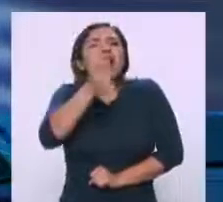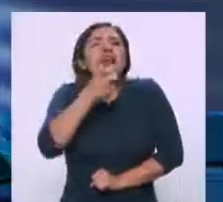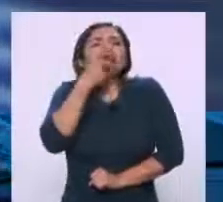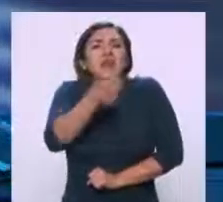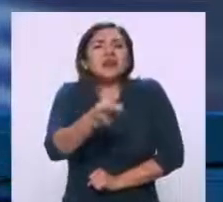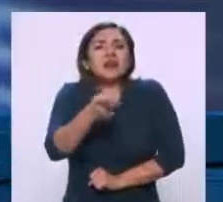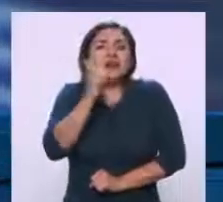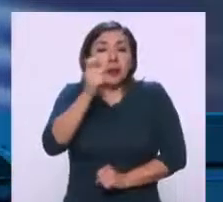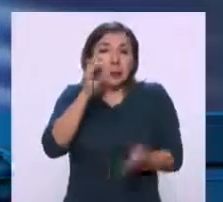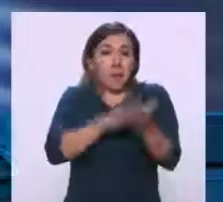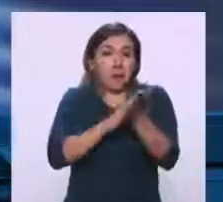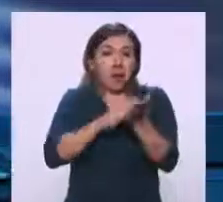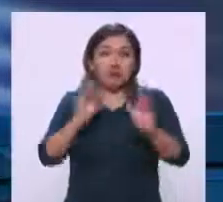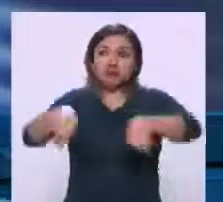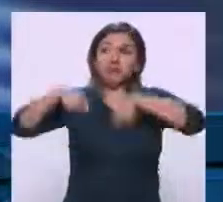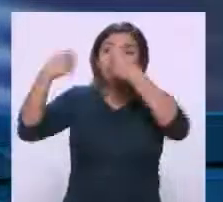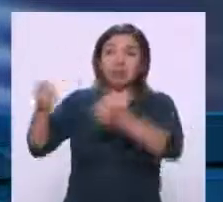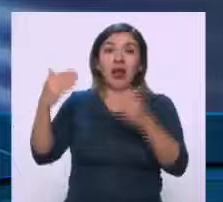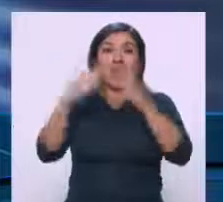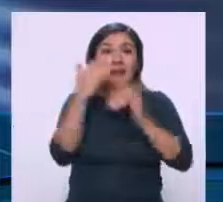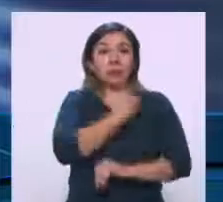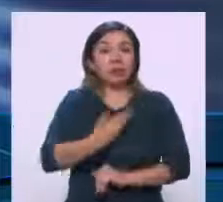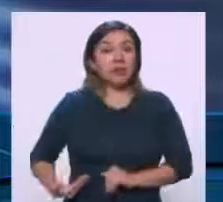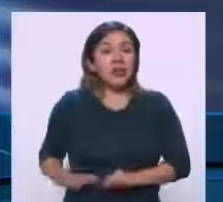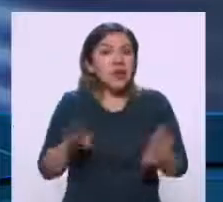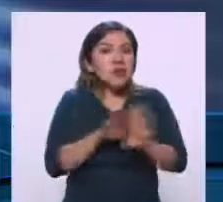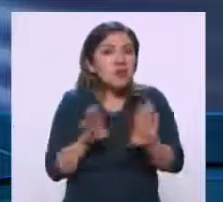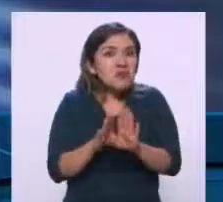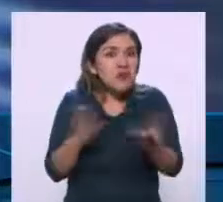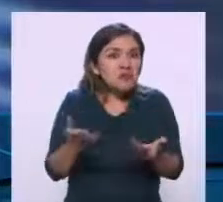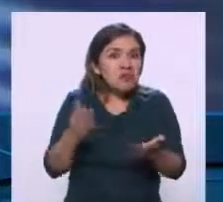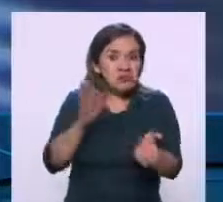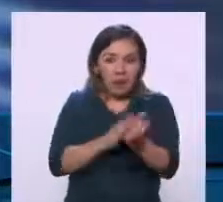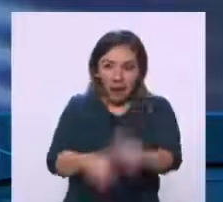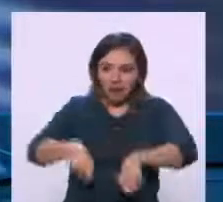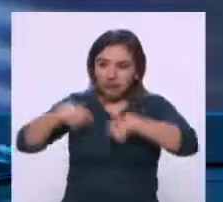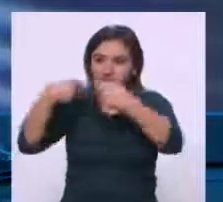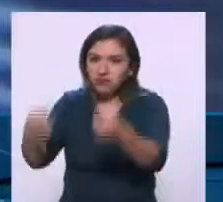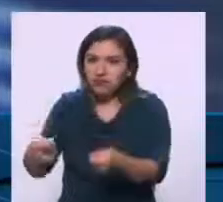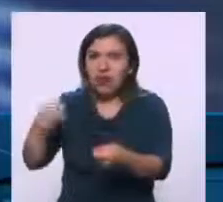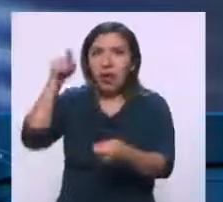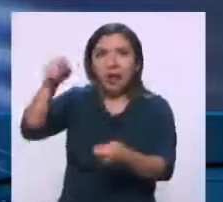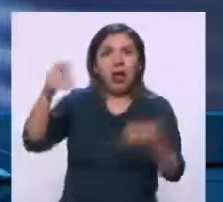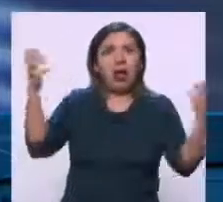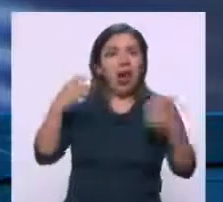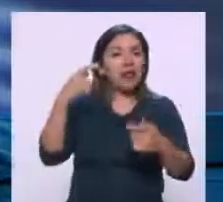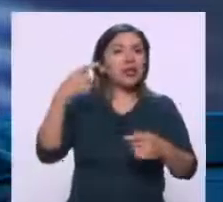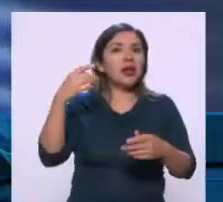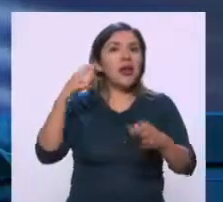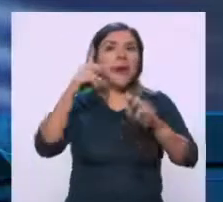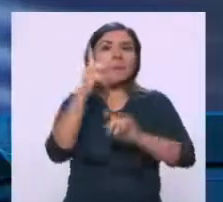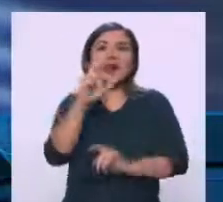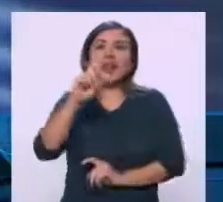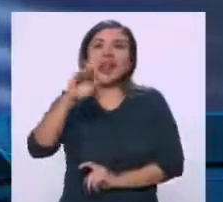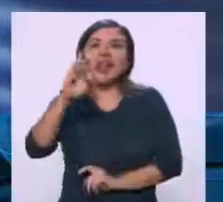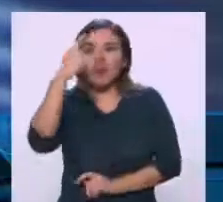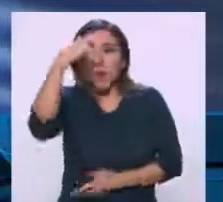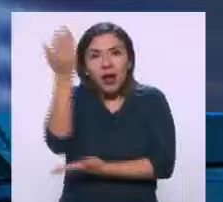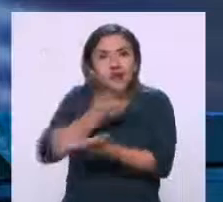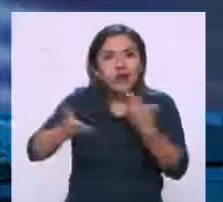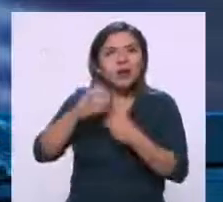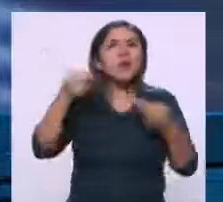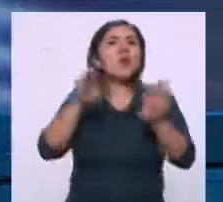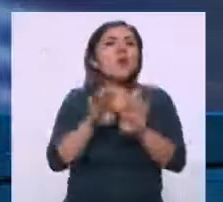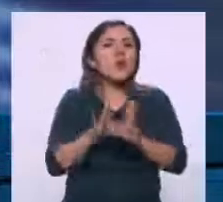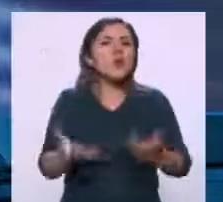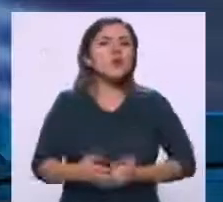que el documento pudo haber llegado a Palacio Nacional de manera, no sé, física, y que ahí se generó un PDF para poderlo compartir? ¿Algo